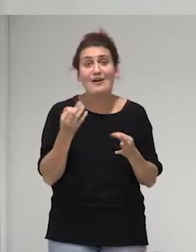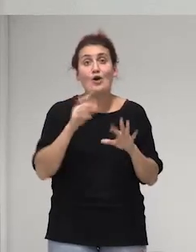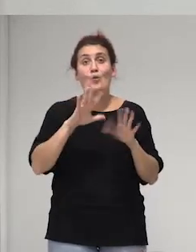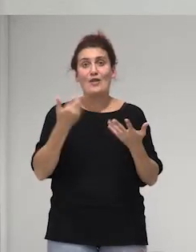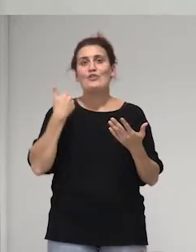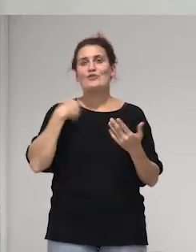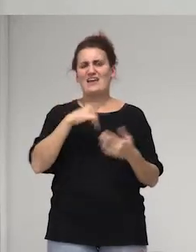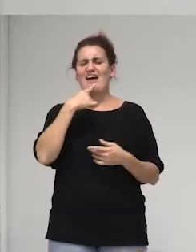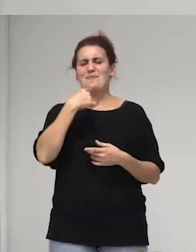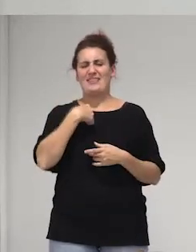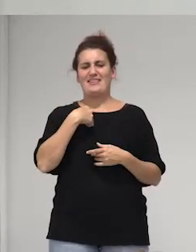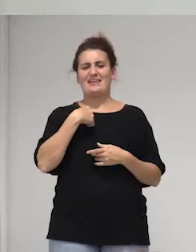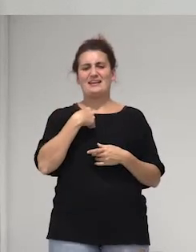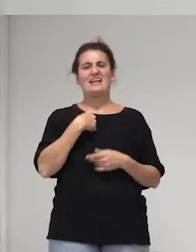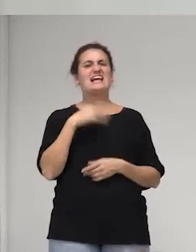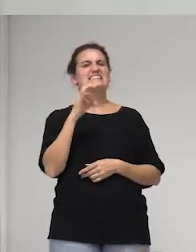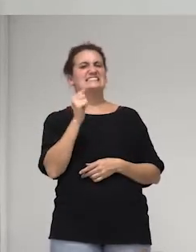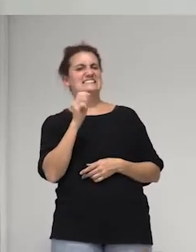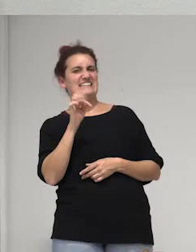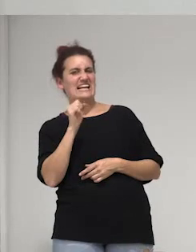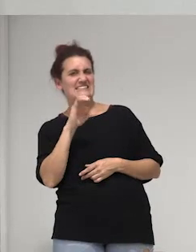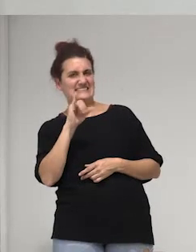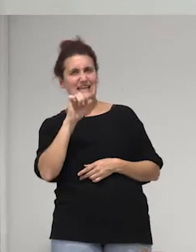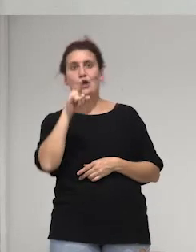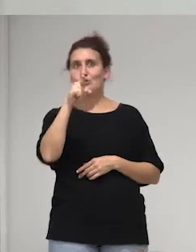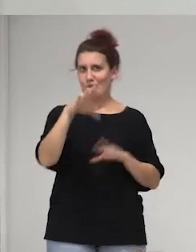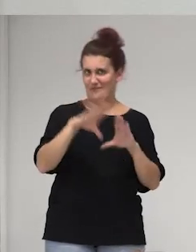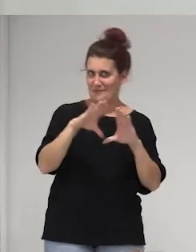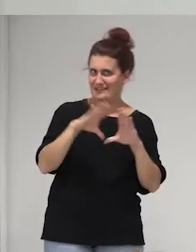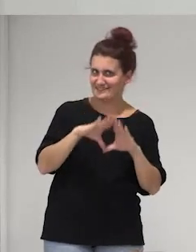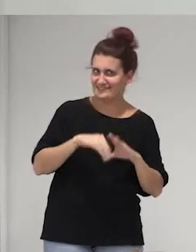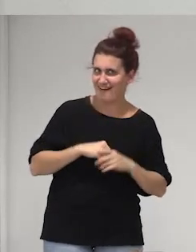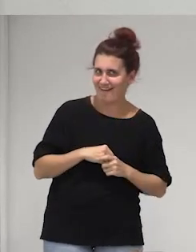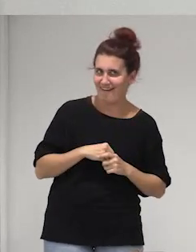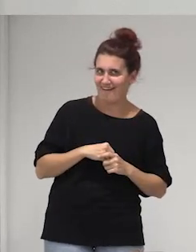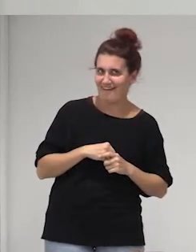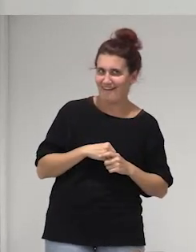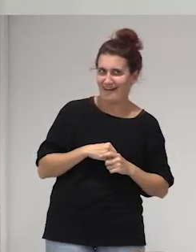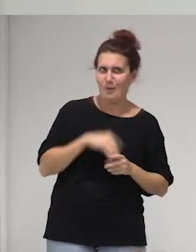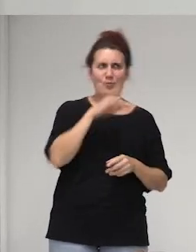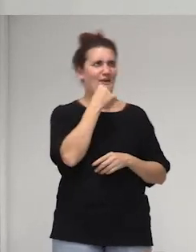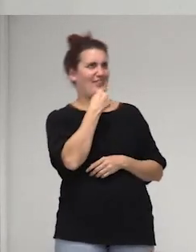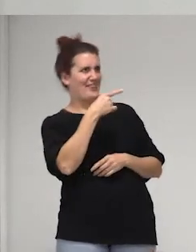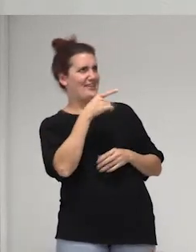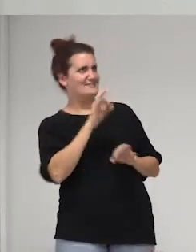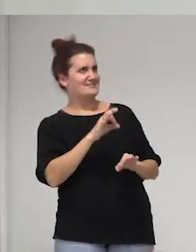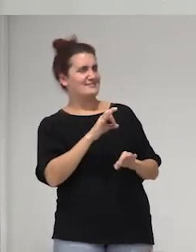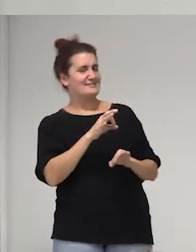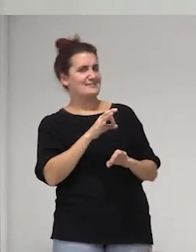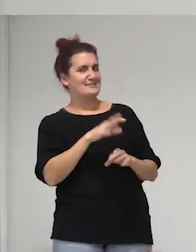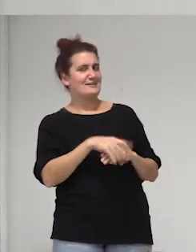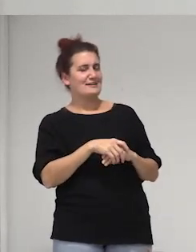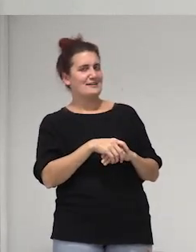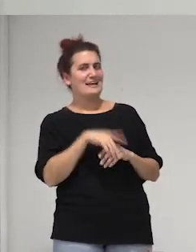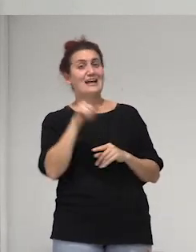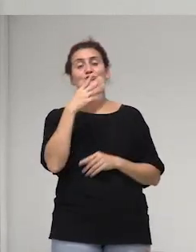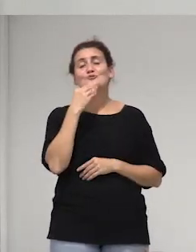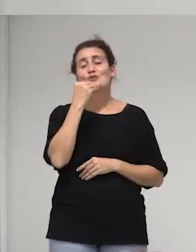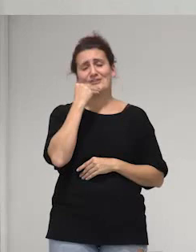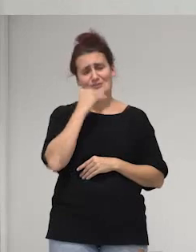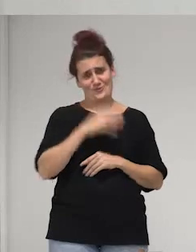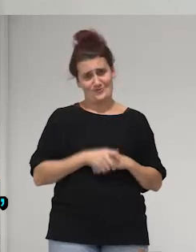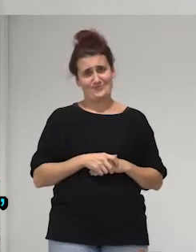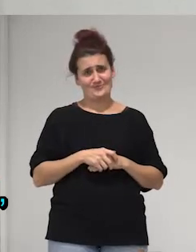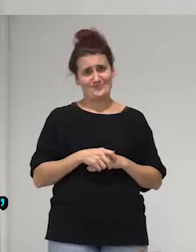ellas me dicen a mí Stacy ¿vos sos feminista? ¿por qué es eso? es eso es más bonito